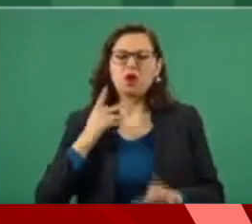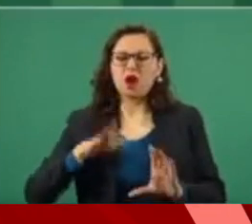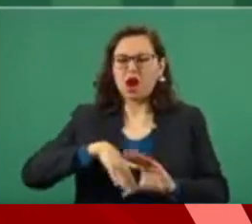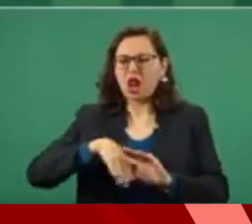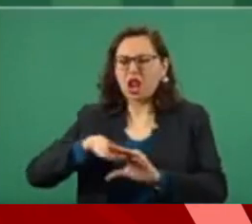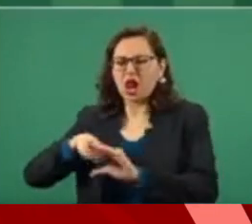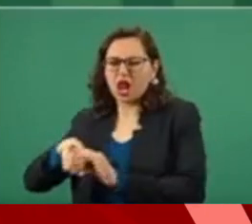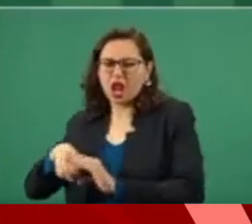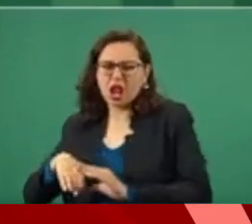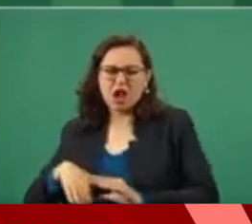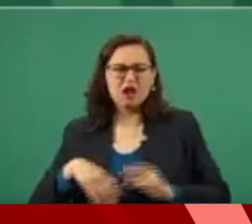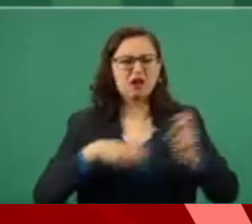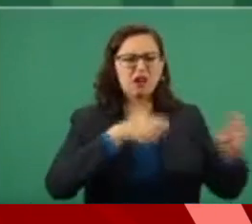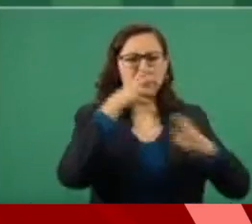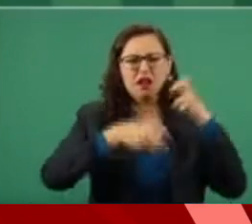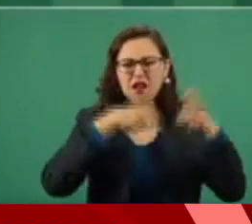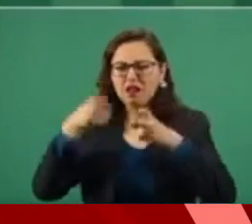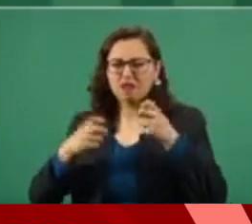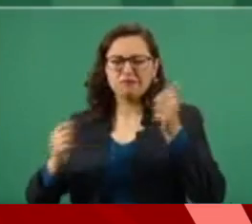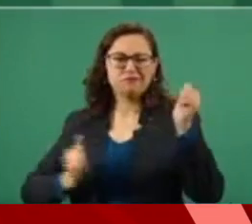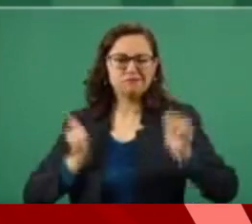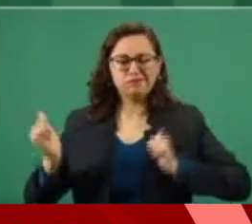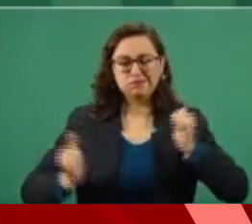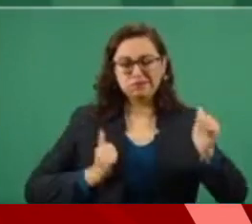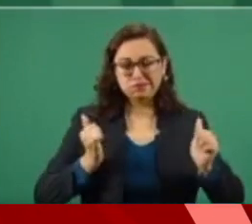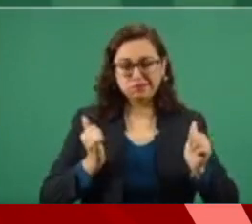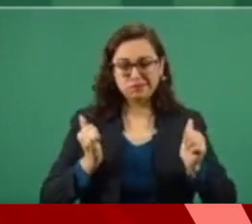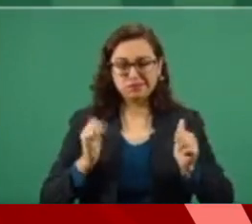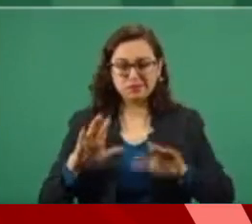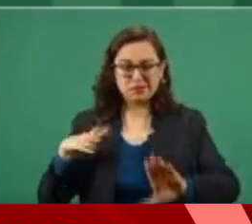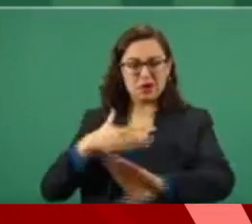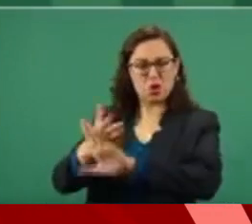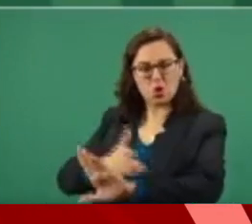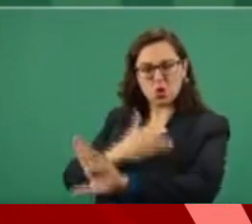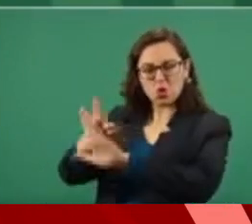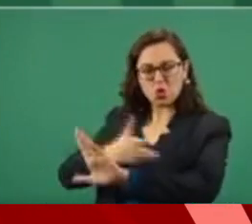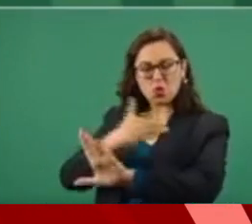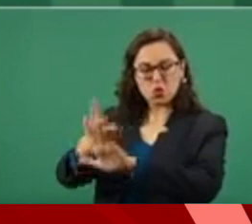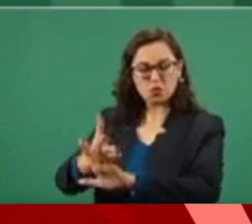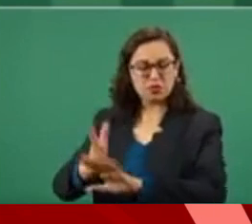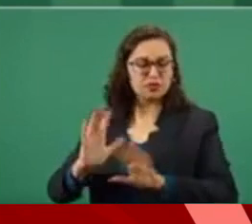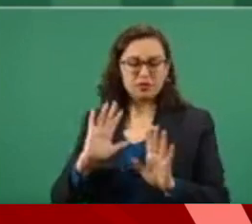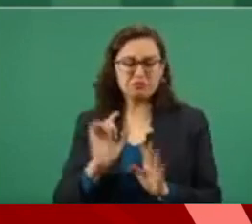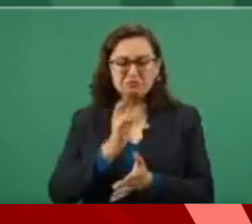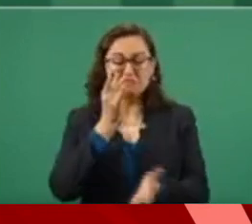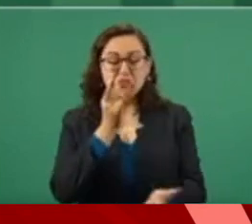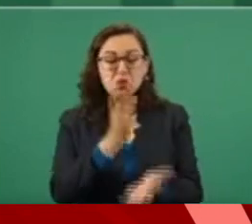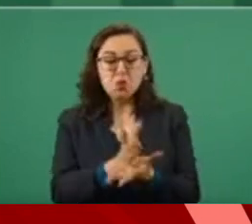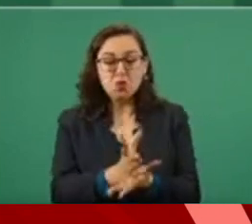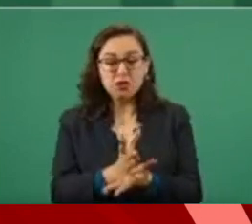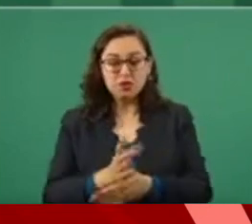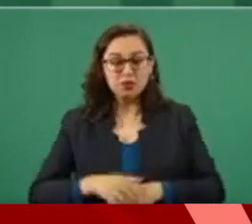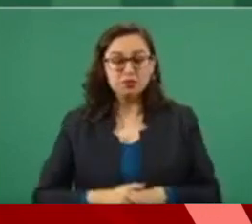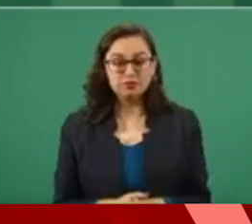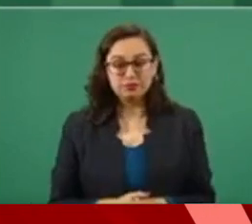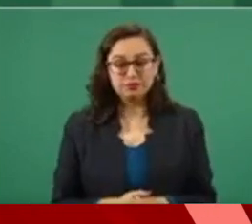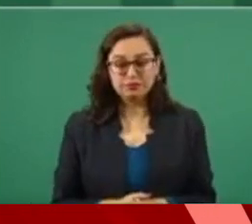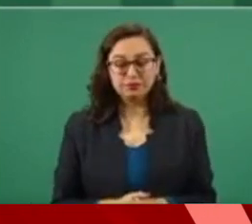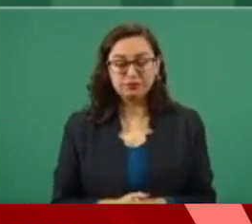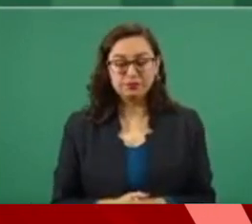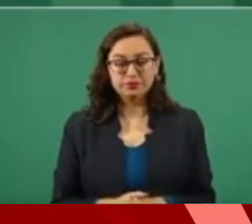buscaron dañarnos para complacer.